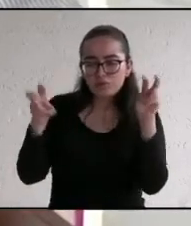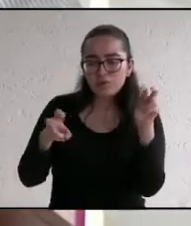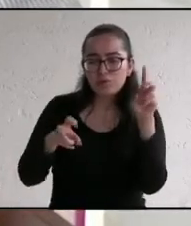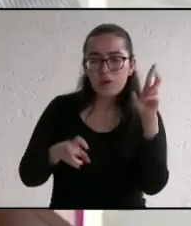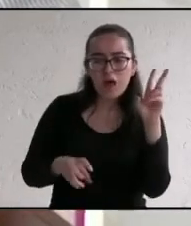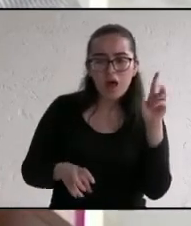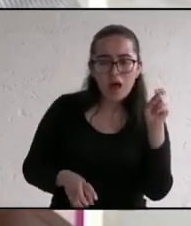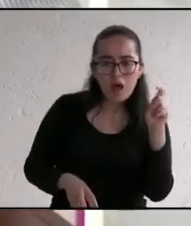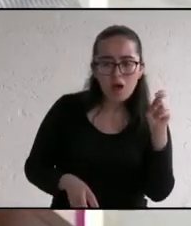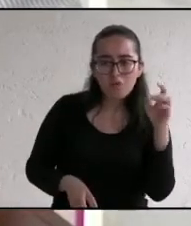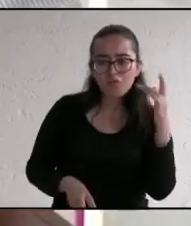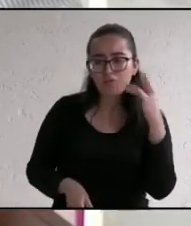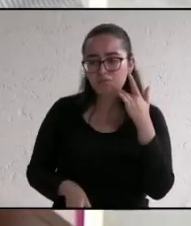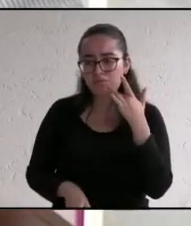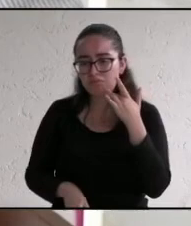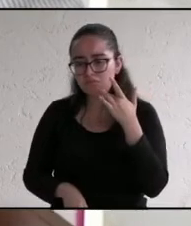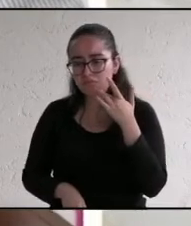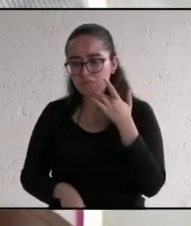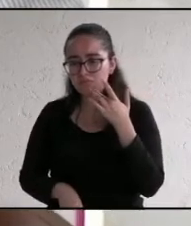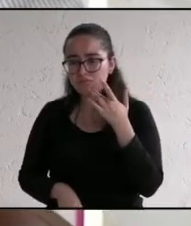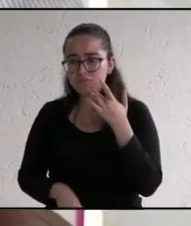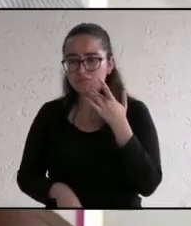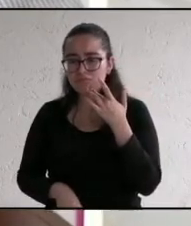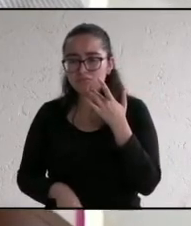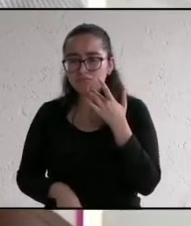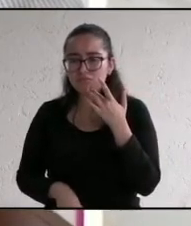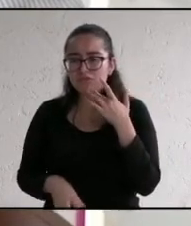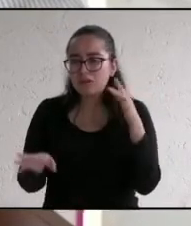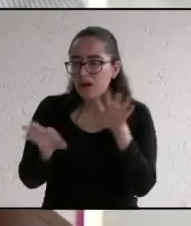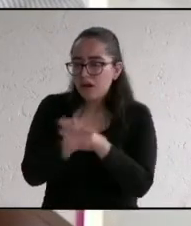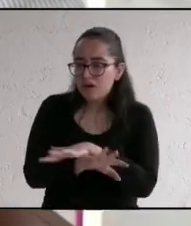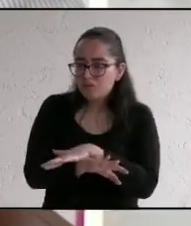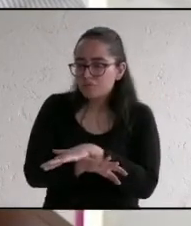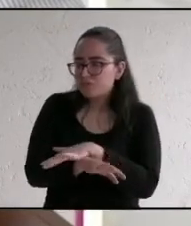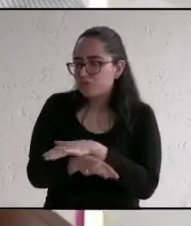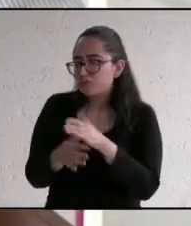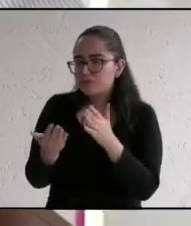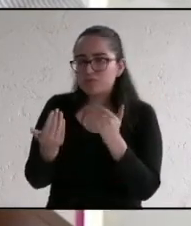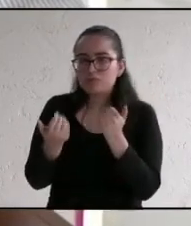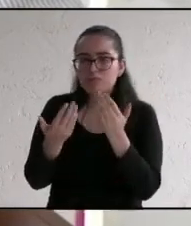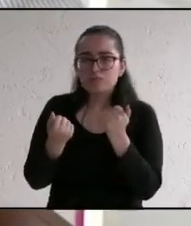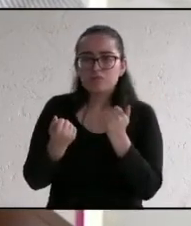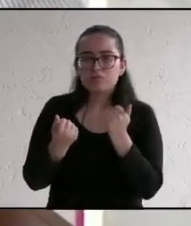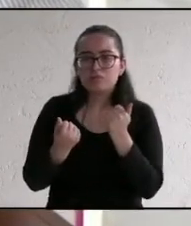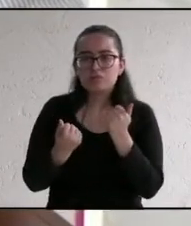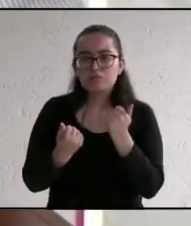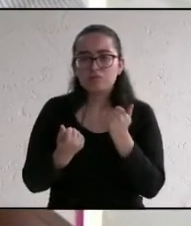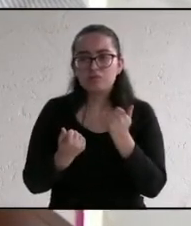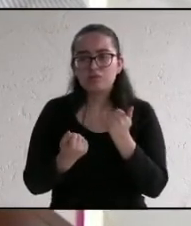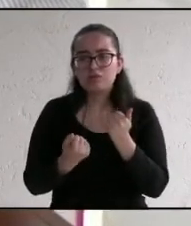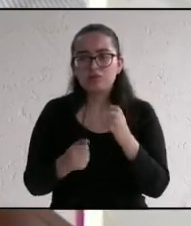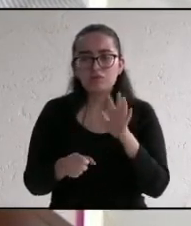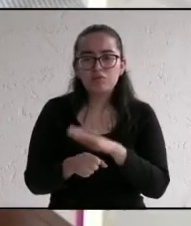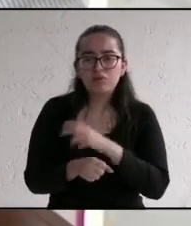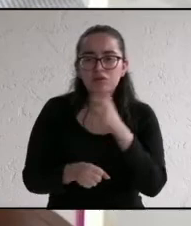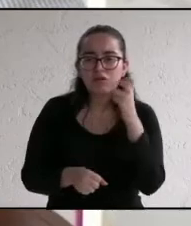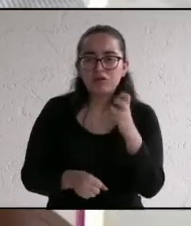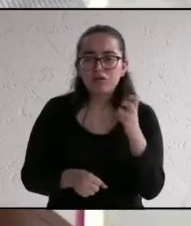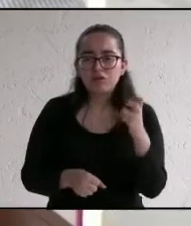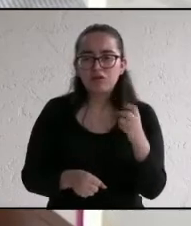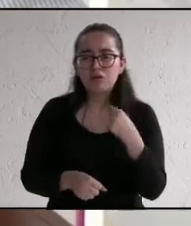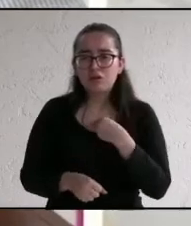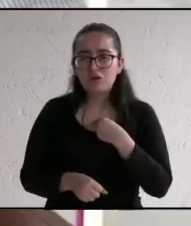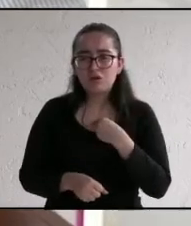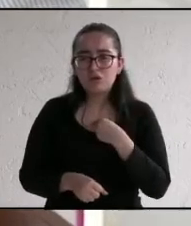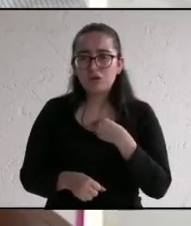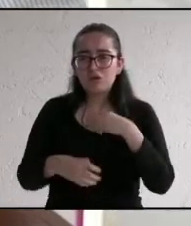vamos a tener elefantes blancos aunque hagamos plantas de tratamiento de aguas residuales. Por eso yo crearé